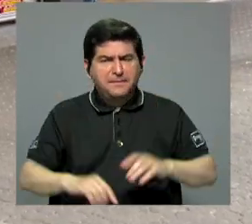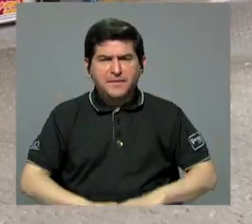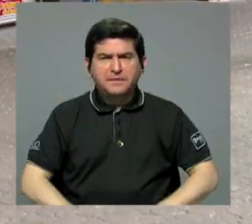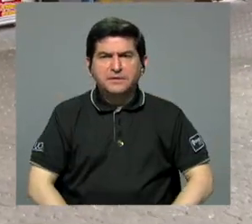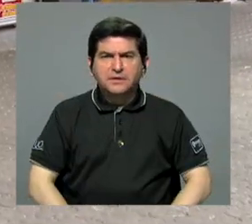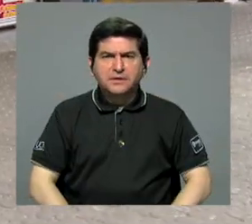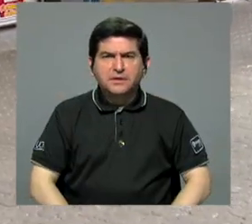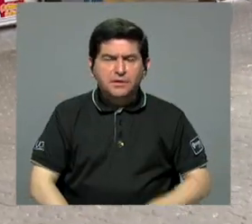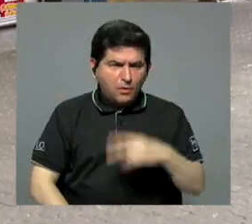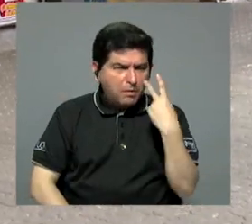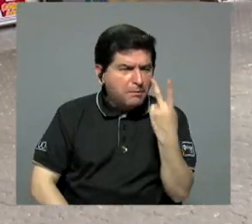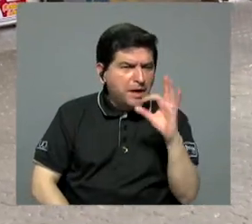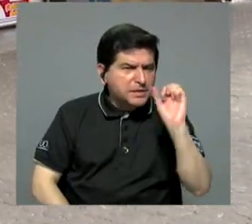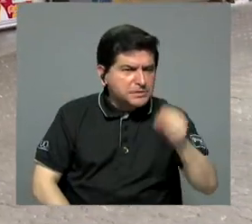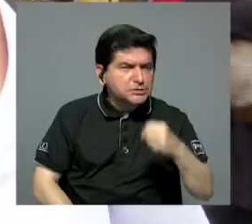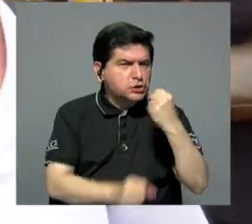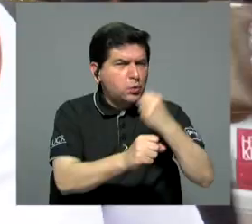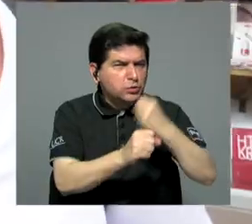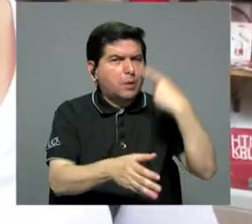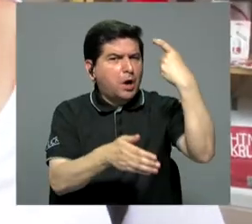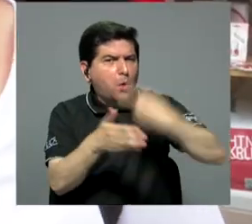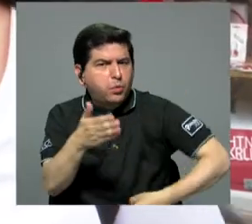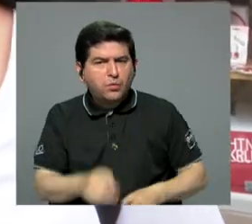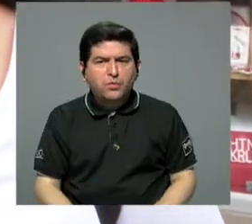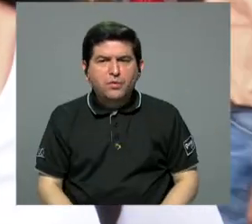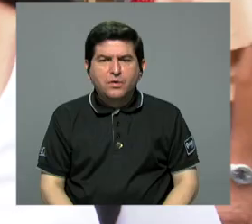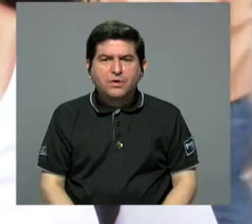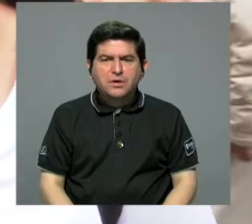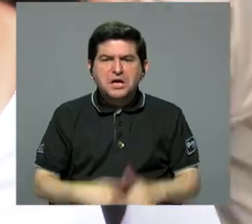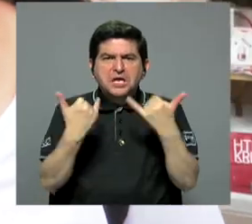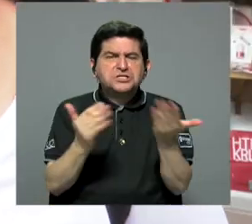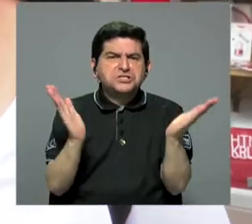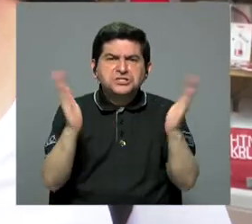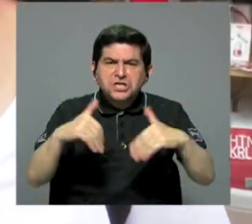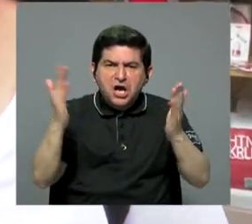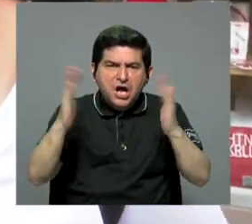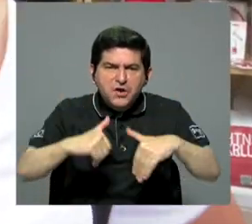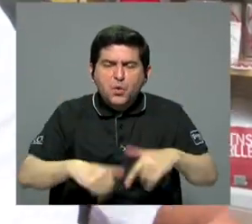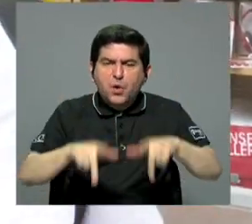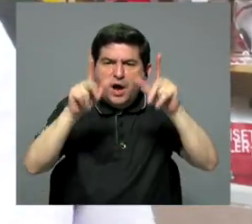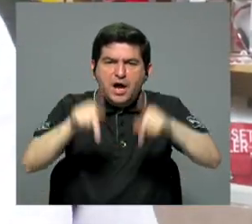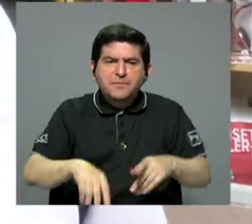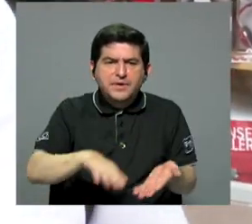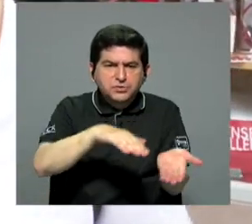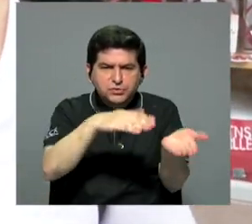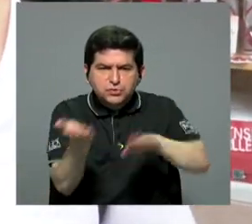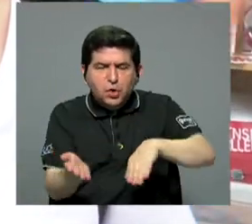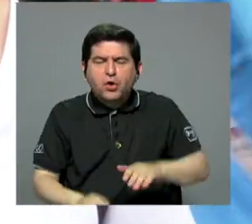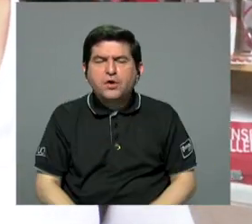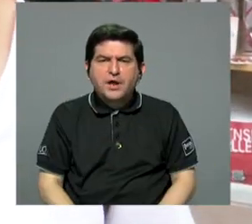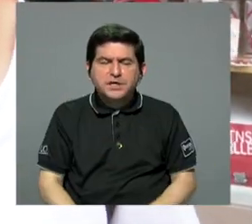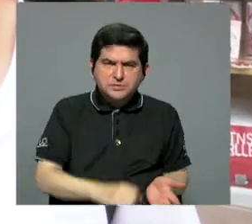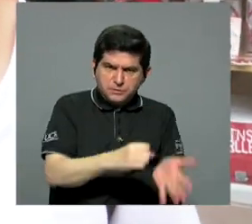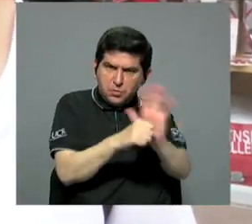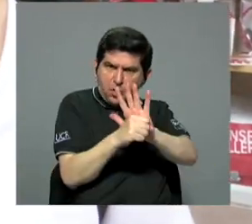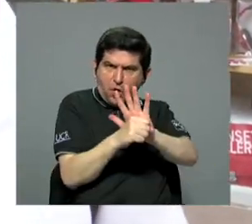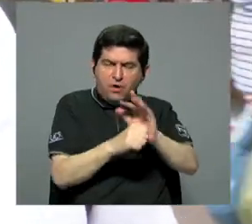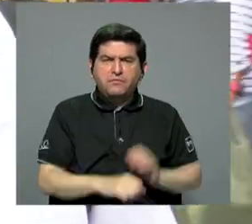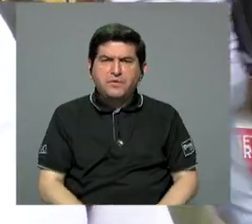sí se ha visto, digamos, un gran esfuerzo. Casi ya no hay, digamos, gente que se esté muriendo por el COVID y